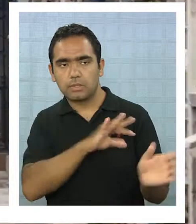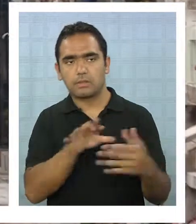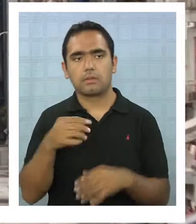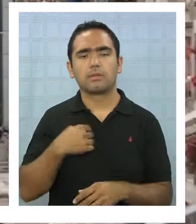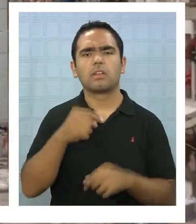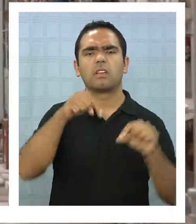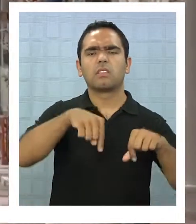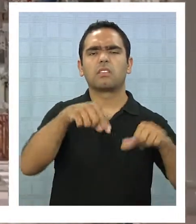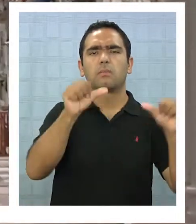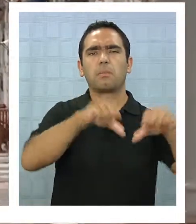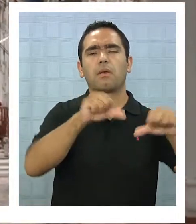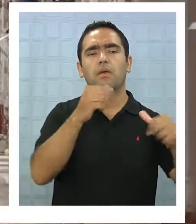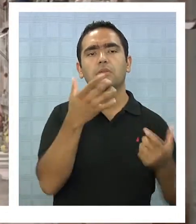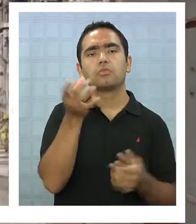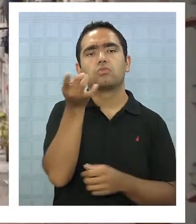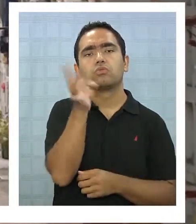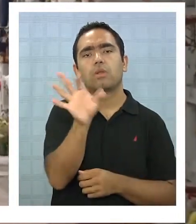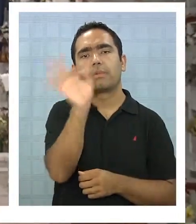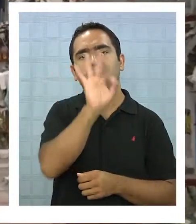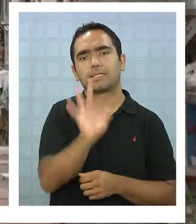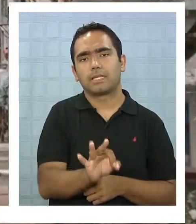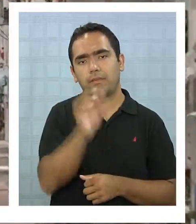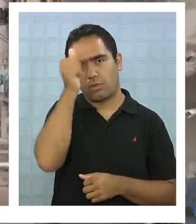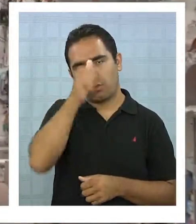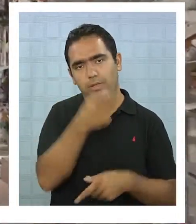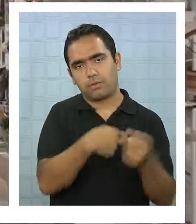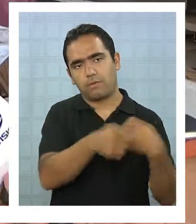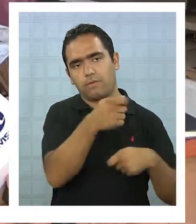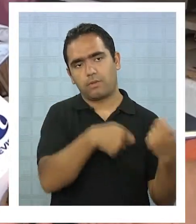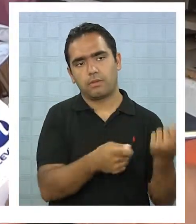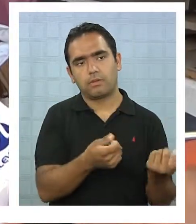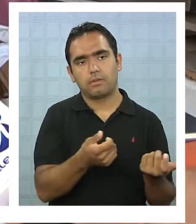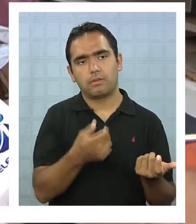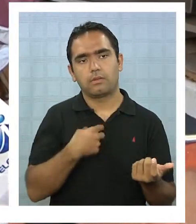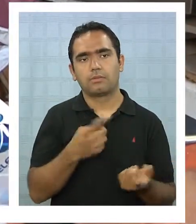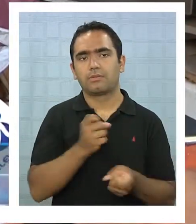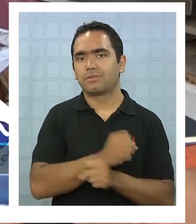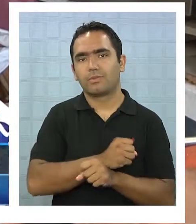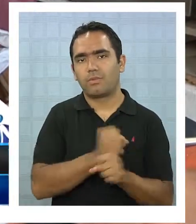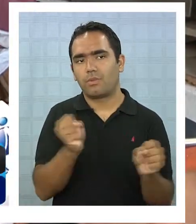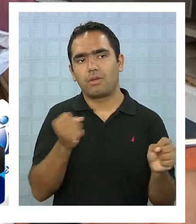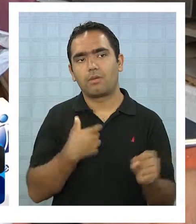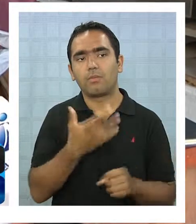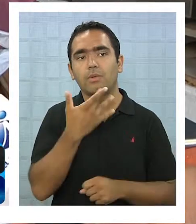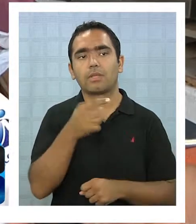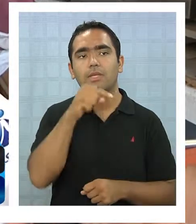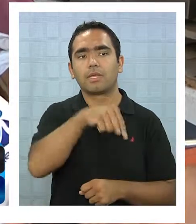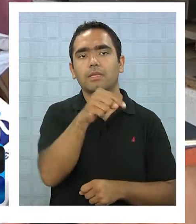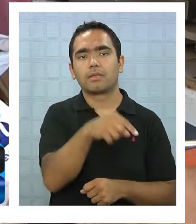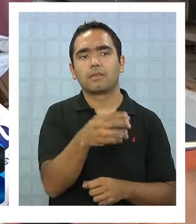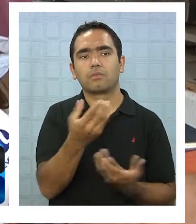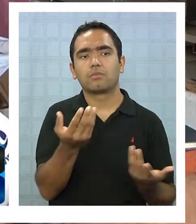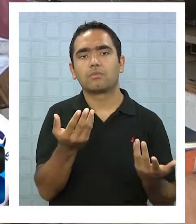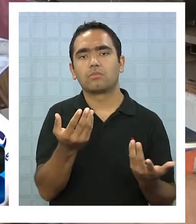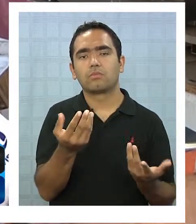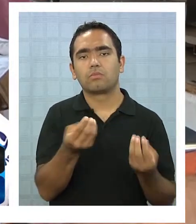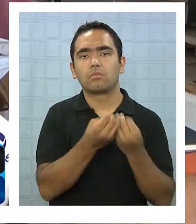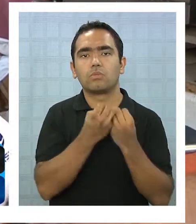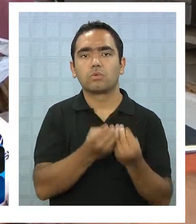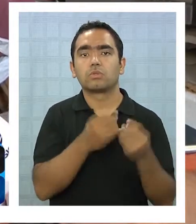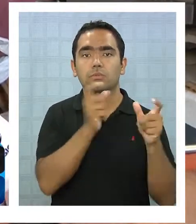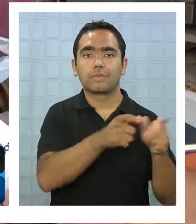yendo mal más que puro sábado y domingo, estamos saliendo. ¿Y el resto de las ciudades? No se puede porque también hay muchos, esta es cuestión de